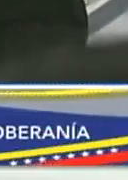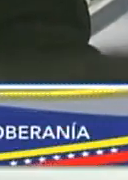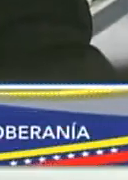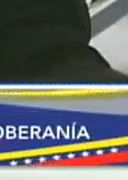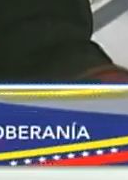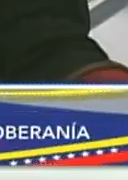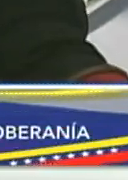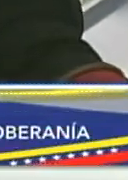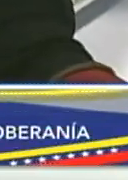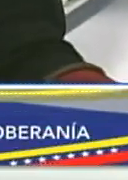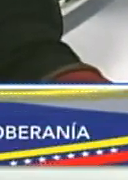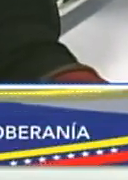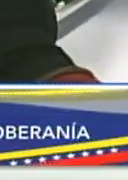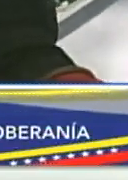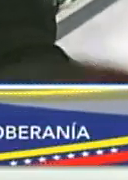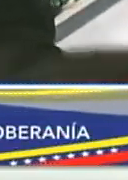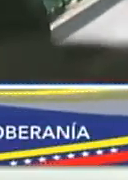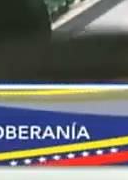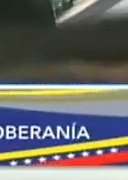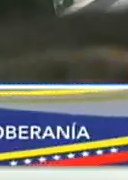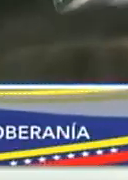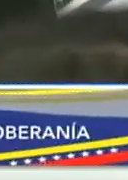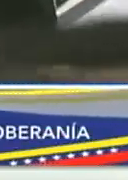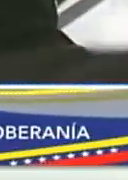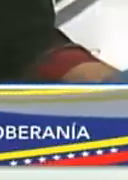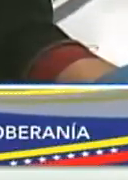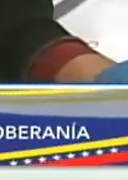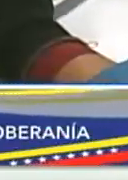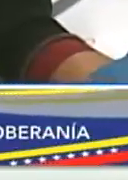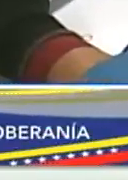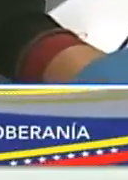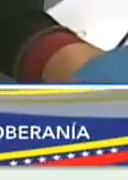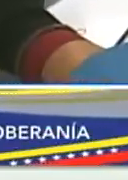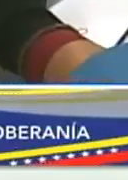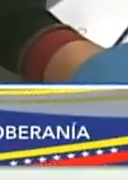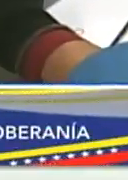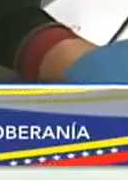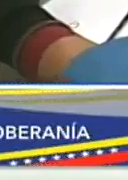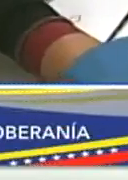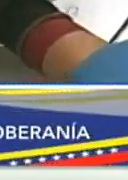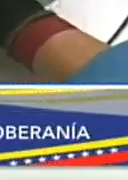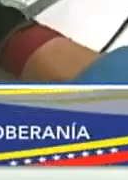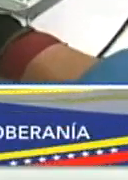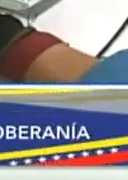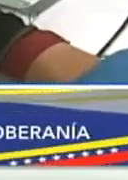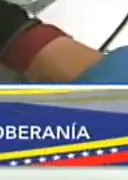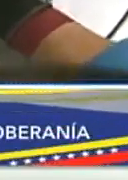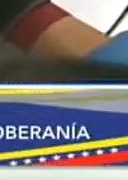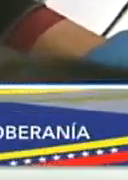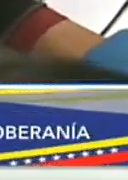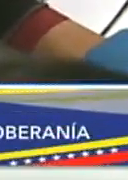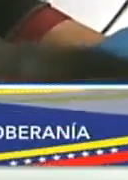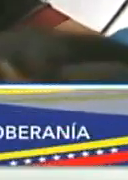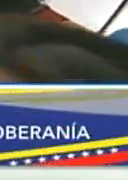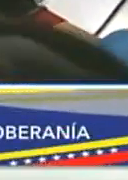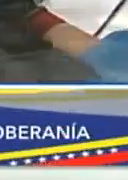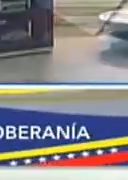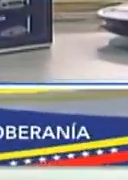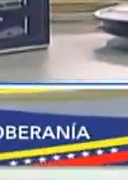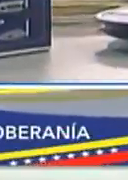materia telecomunicacional. Estos 100.000 modems arrancanditos, como dice un amigo mío,